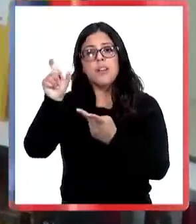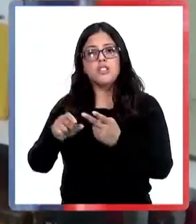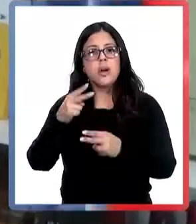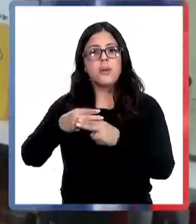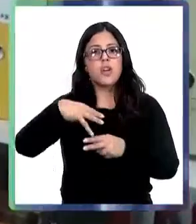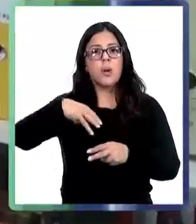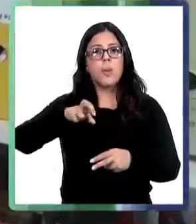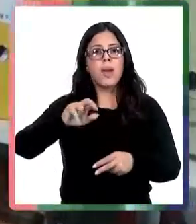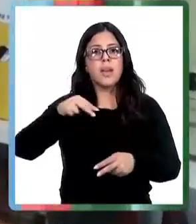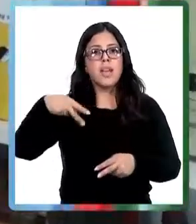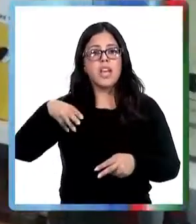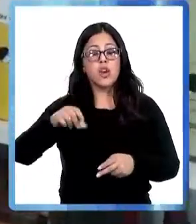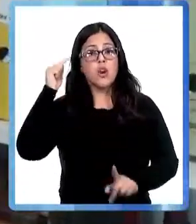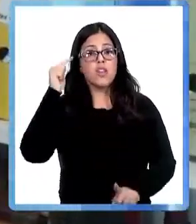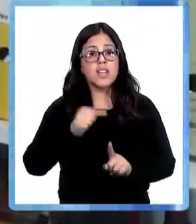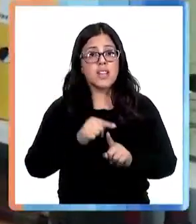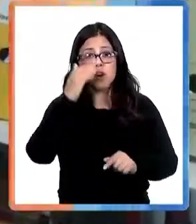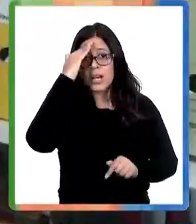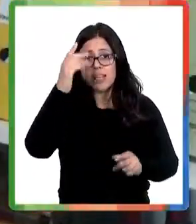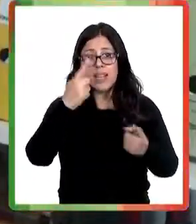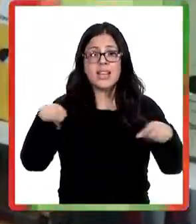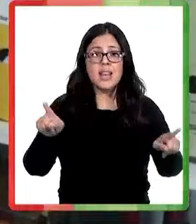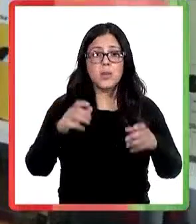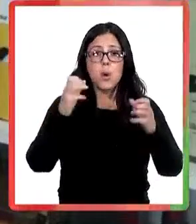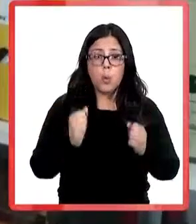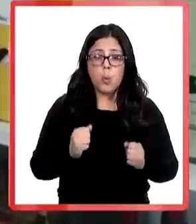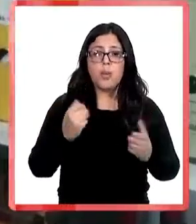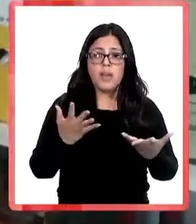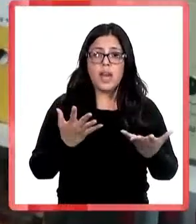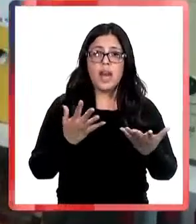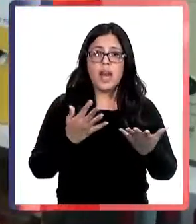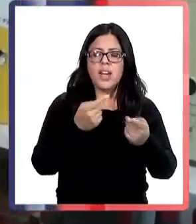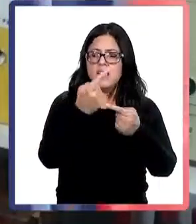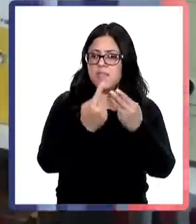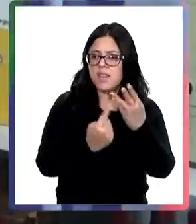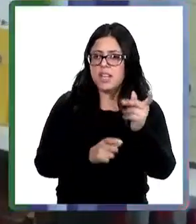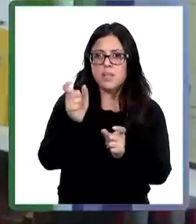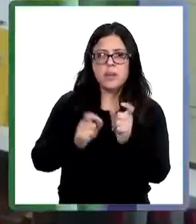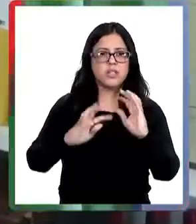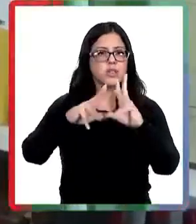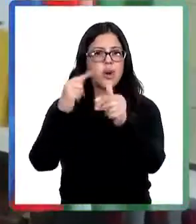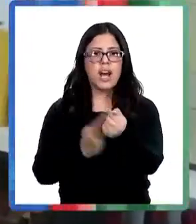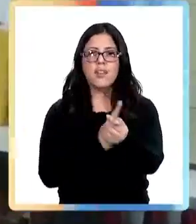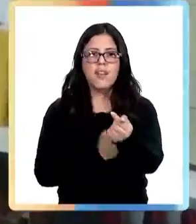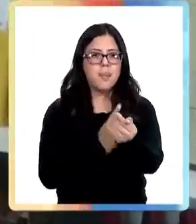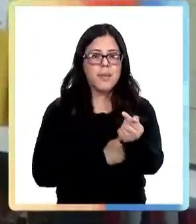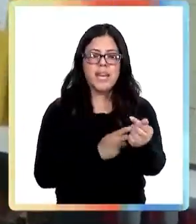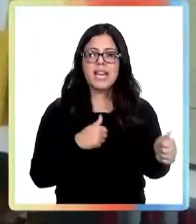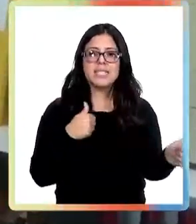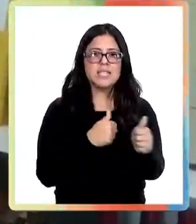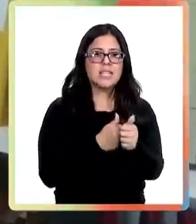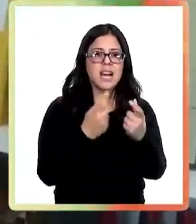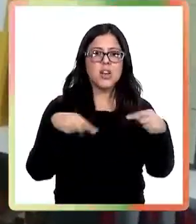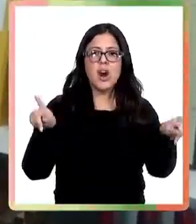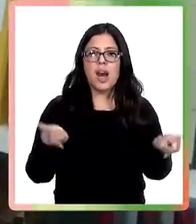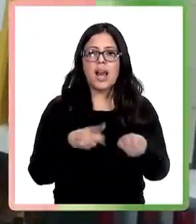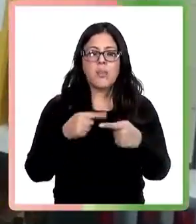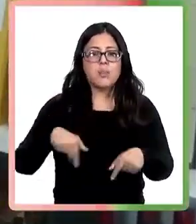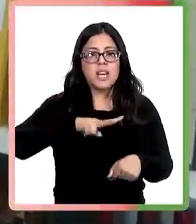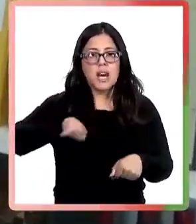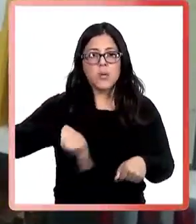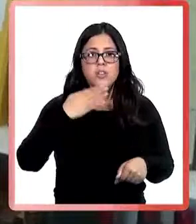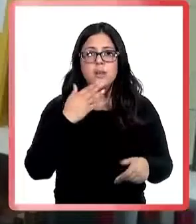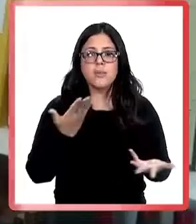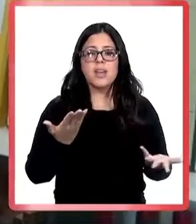buscamos es que este día de la música logre encontrar públicos diversos familiares públicos cercanos a la música adopta y